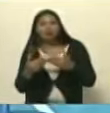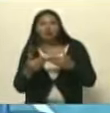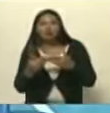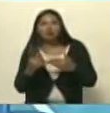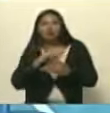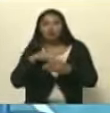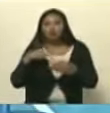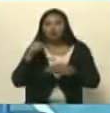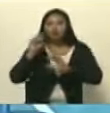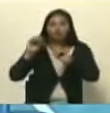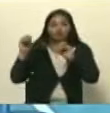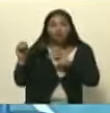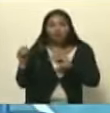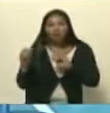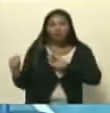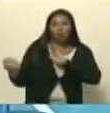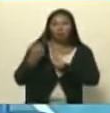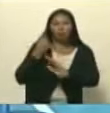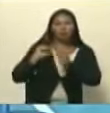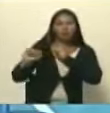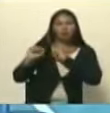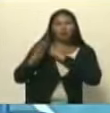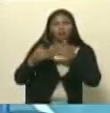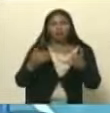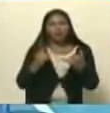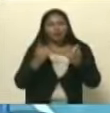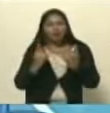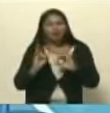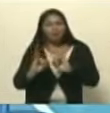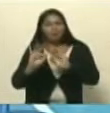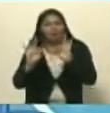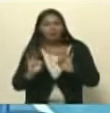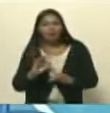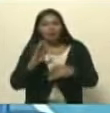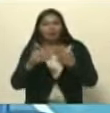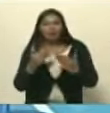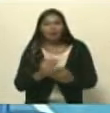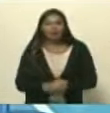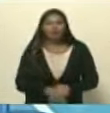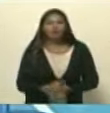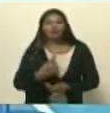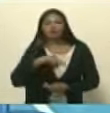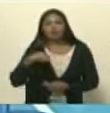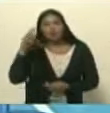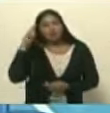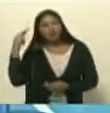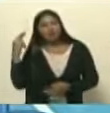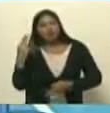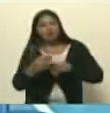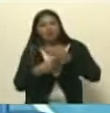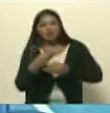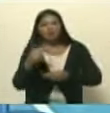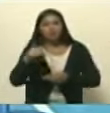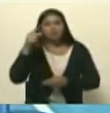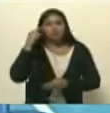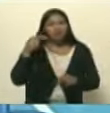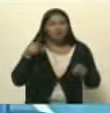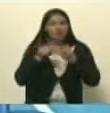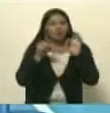llamamos acá un contragolpe y cuál es entonces como esa esa reflexión que se hace hoy día porque